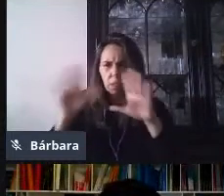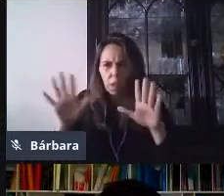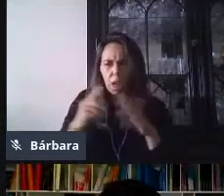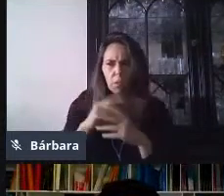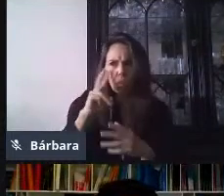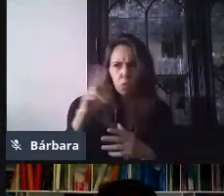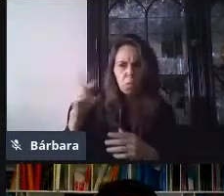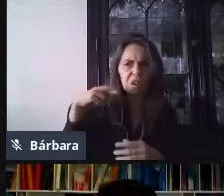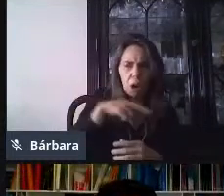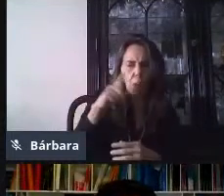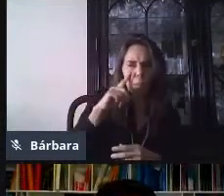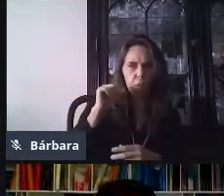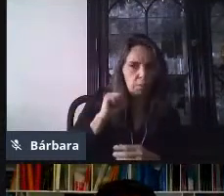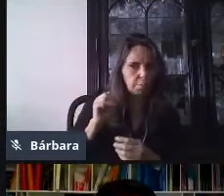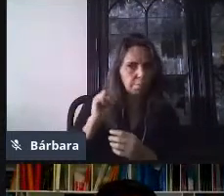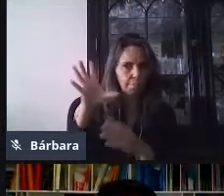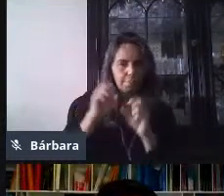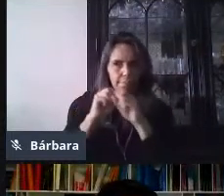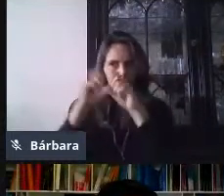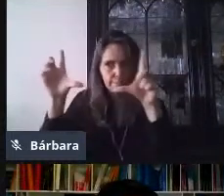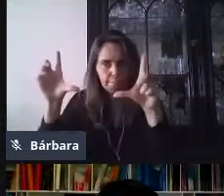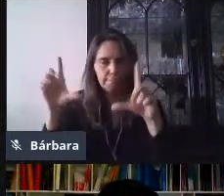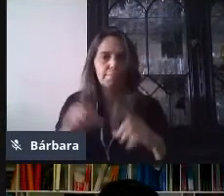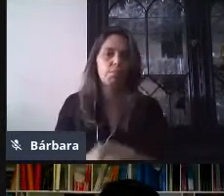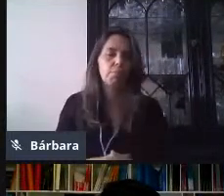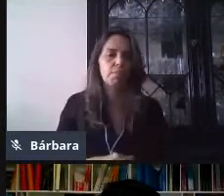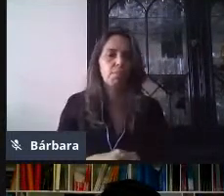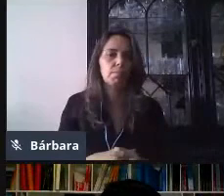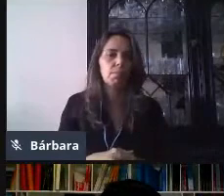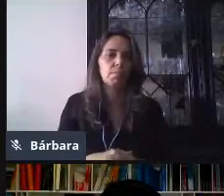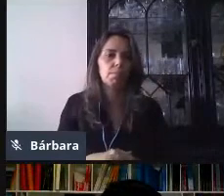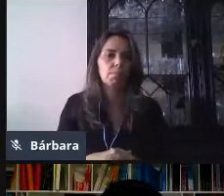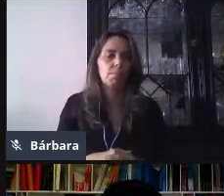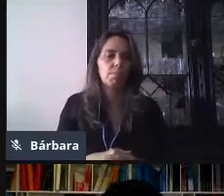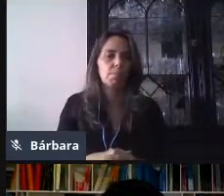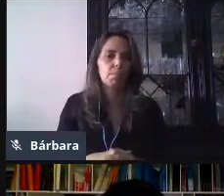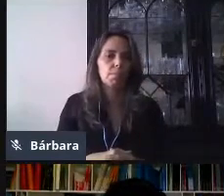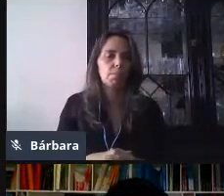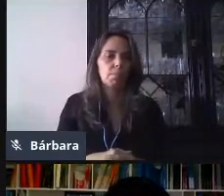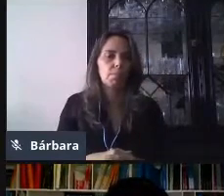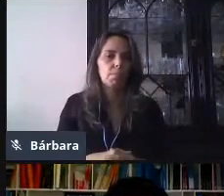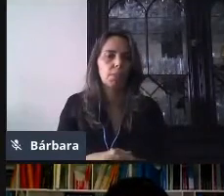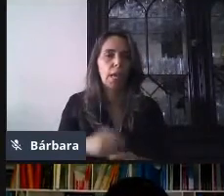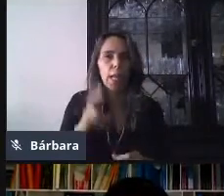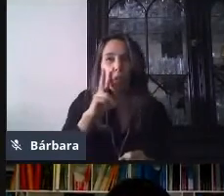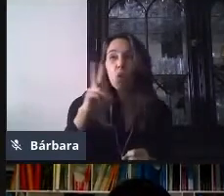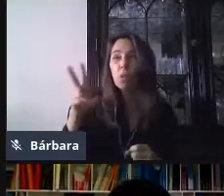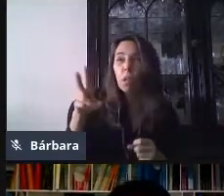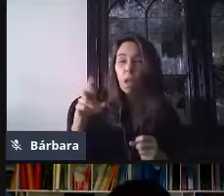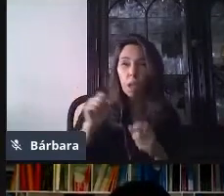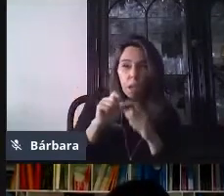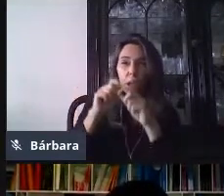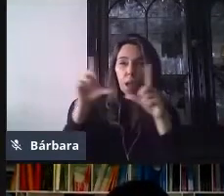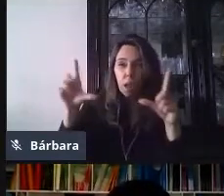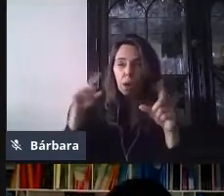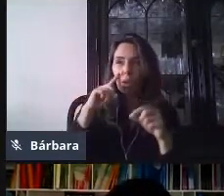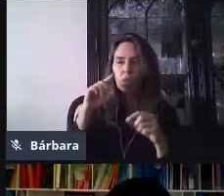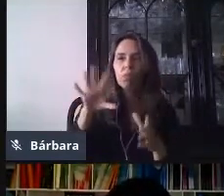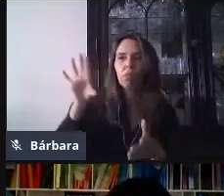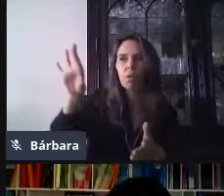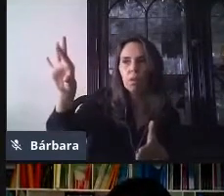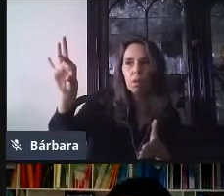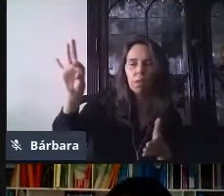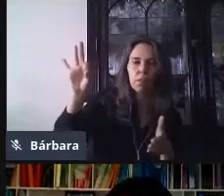aquí, no se preocupen. Nos vamos a mi unidad y aquí directamente lo ubicamos. Bien. Ya que lo ubicamos, vamos a seleccionarlo.